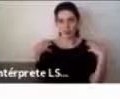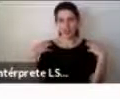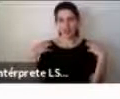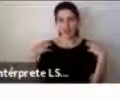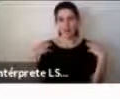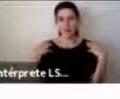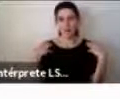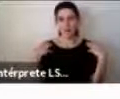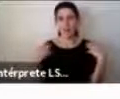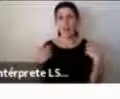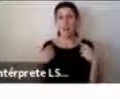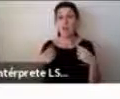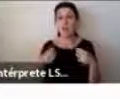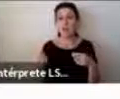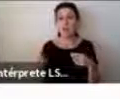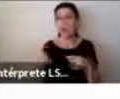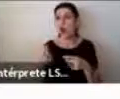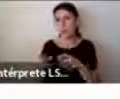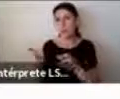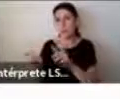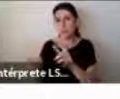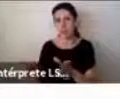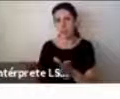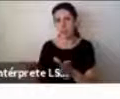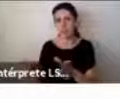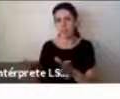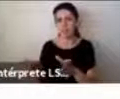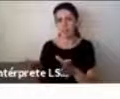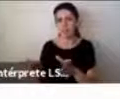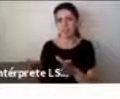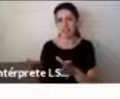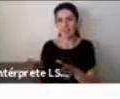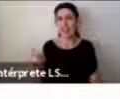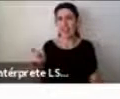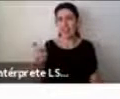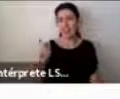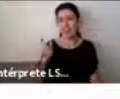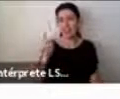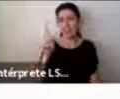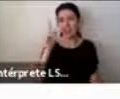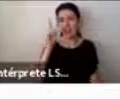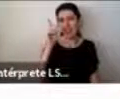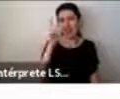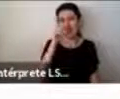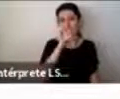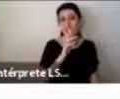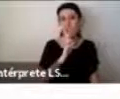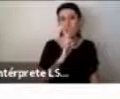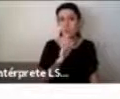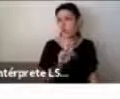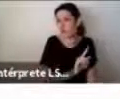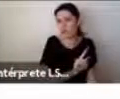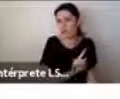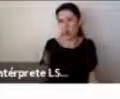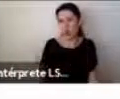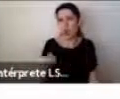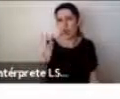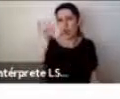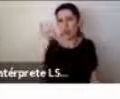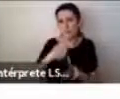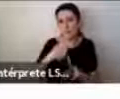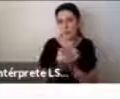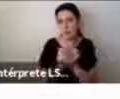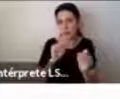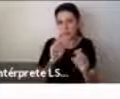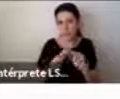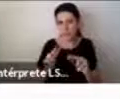tenemos problemas para poder decir que esto no cabe dentro de tres meses de proyecto, que es un problema más